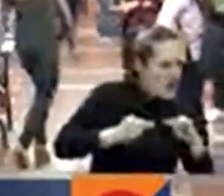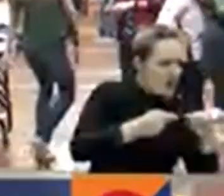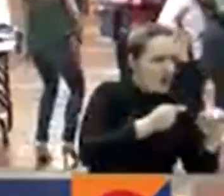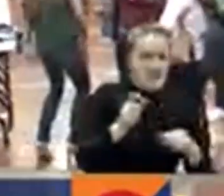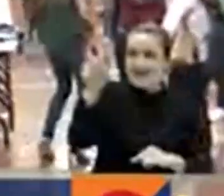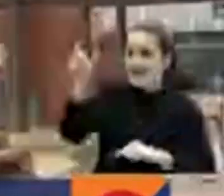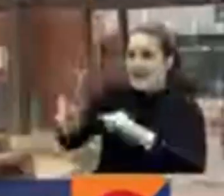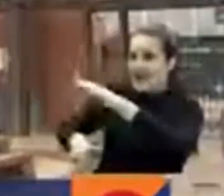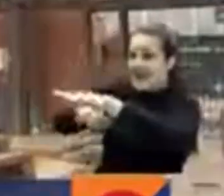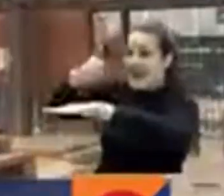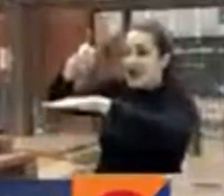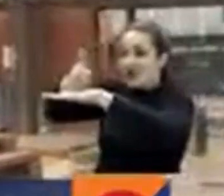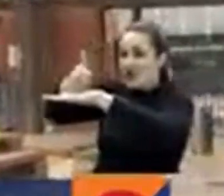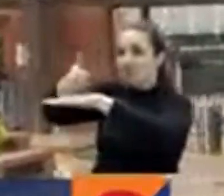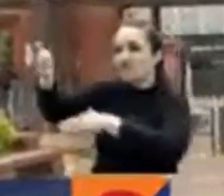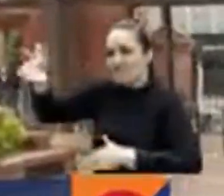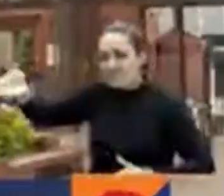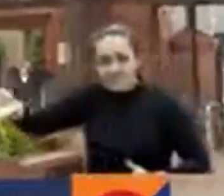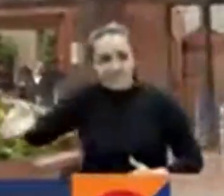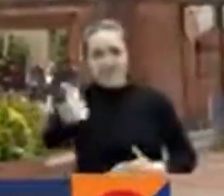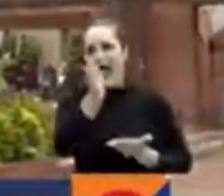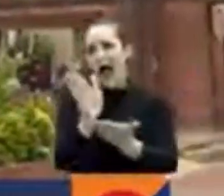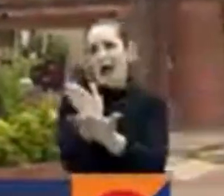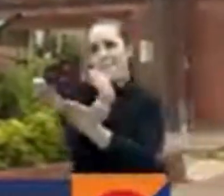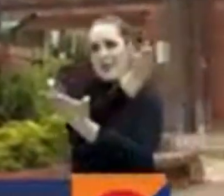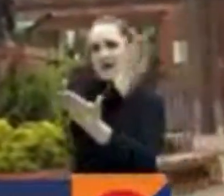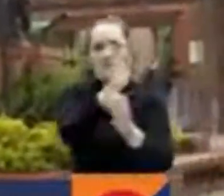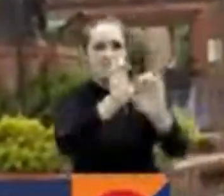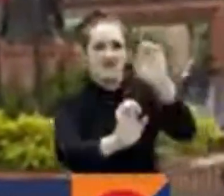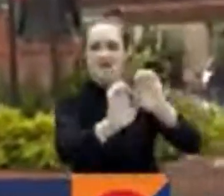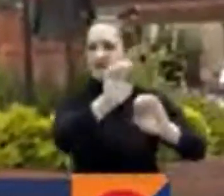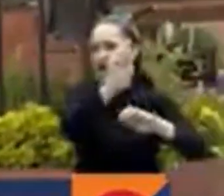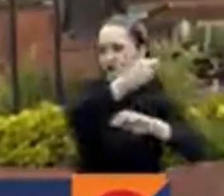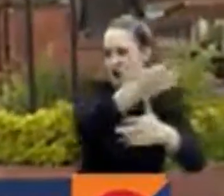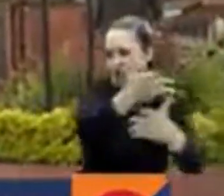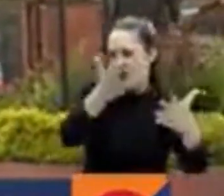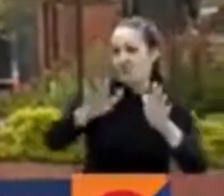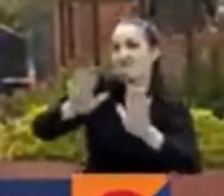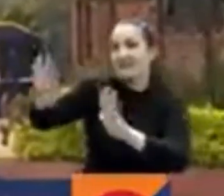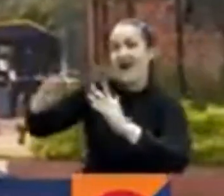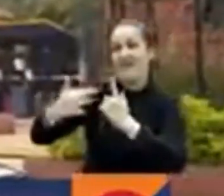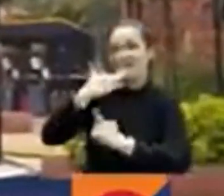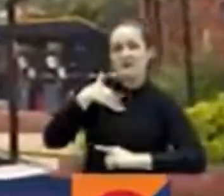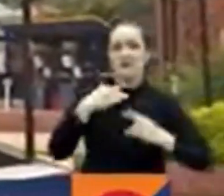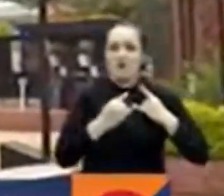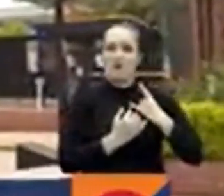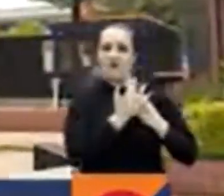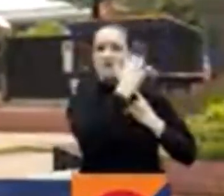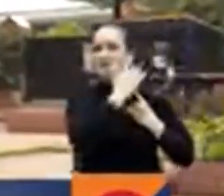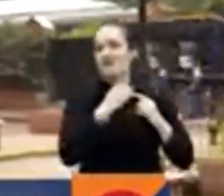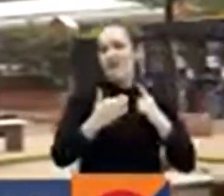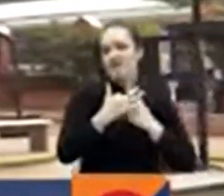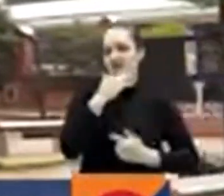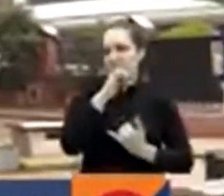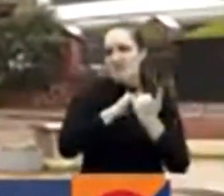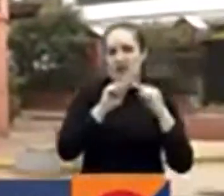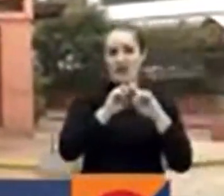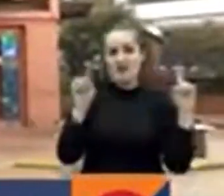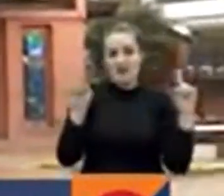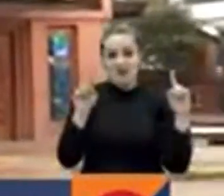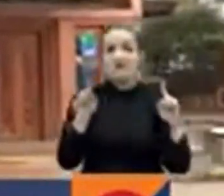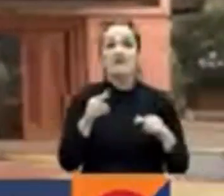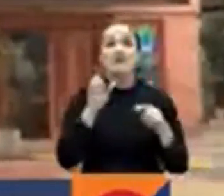debe defender su nombre por separado para no afectar la imagen de la universidad el centro educativo perdió su